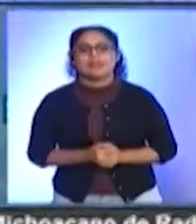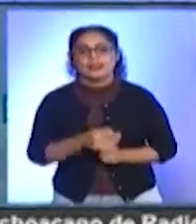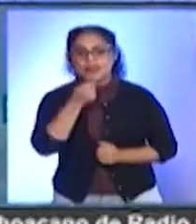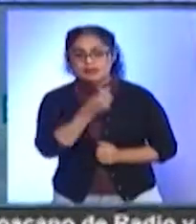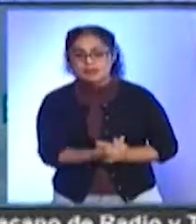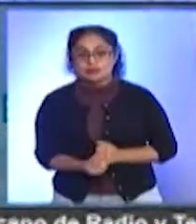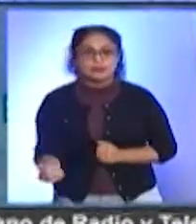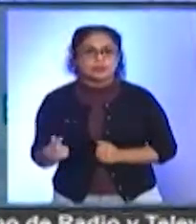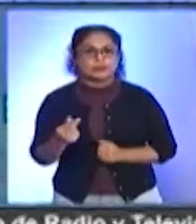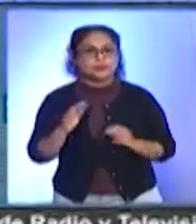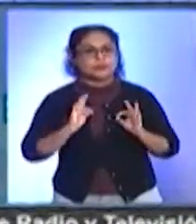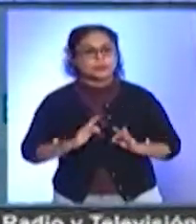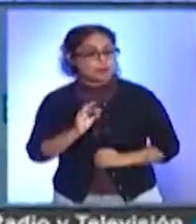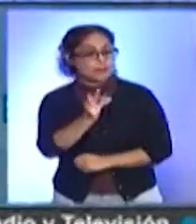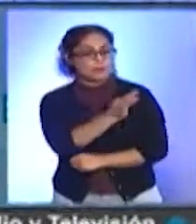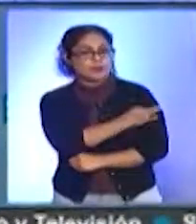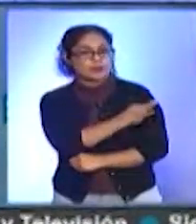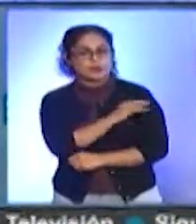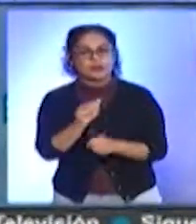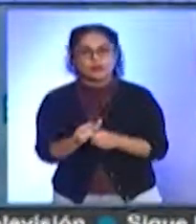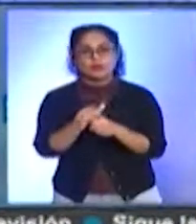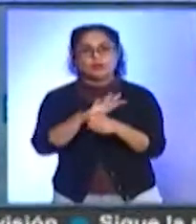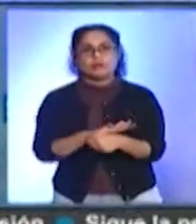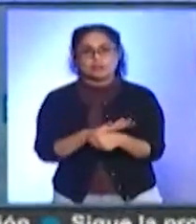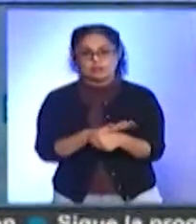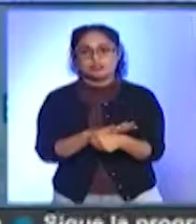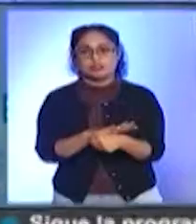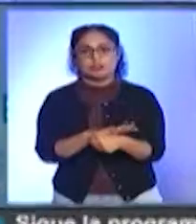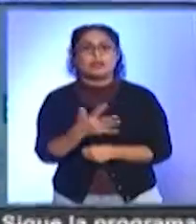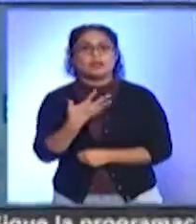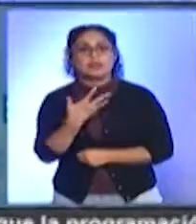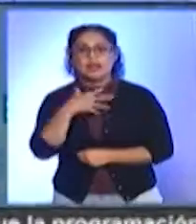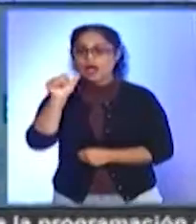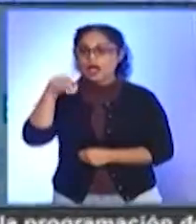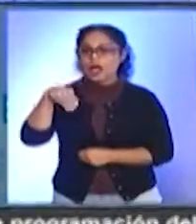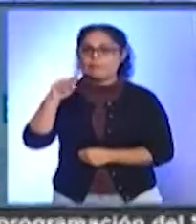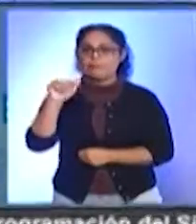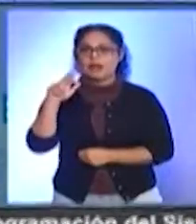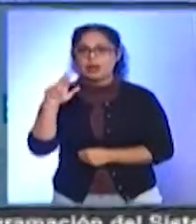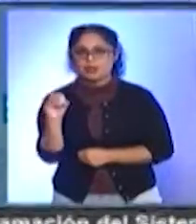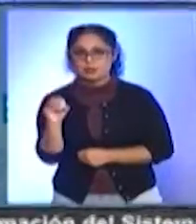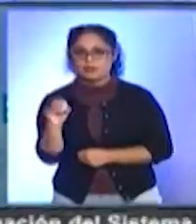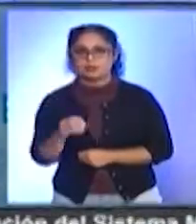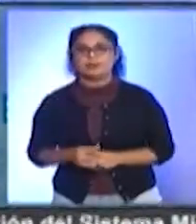de edad logran vacunarse contra la COVID-19 tras ampararse. Aquí los detalles.